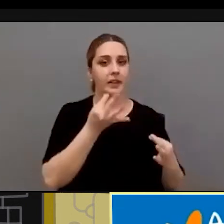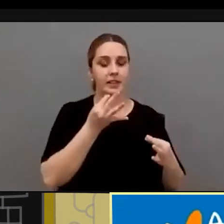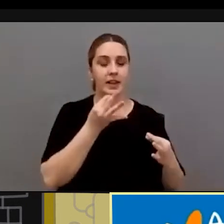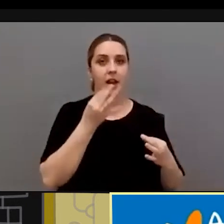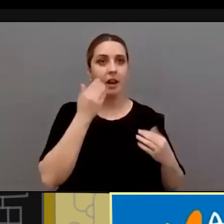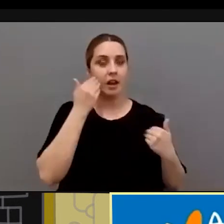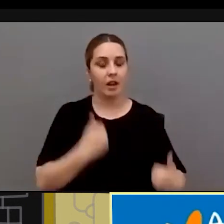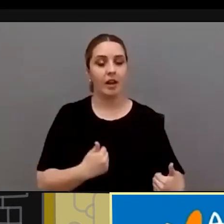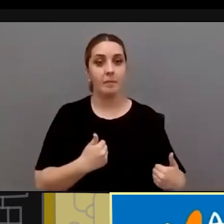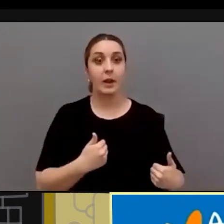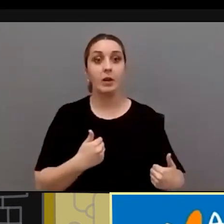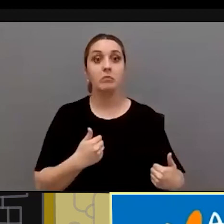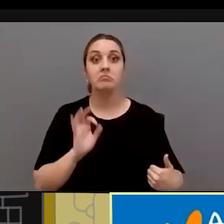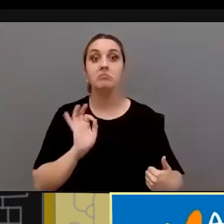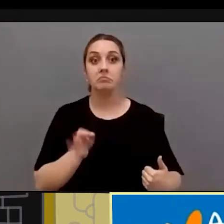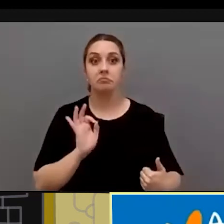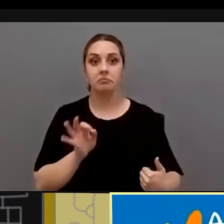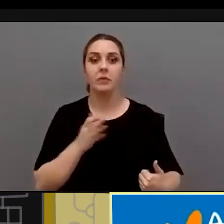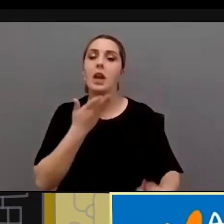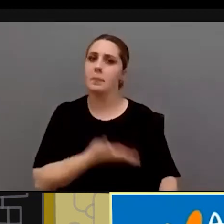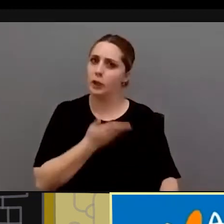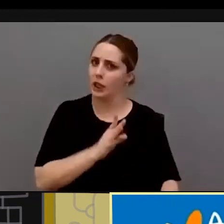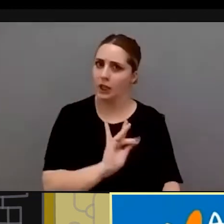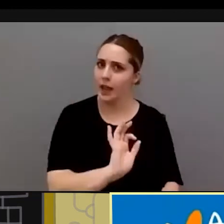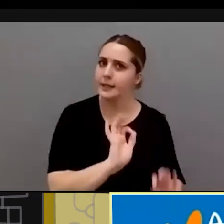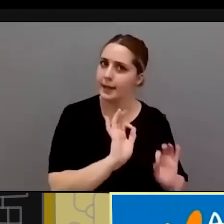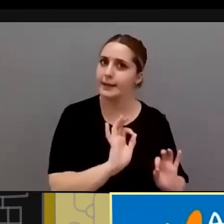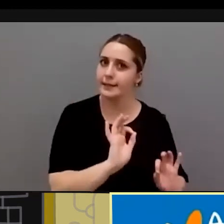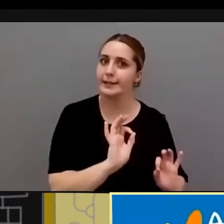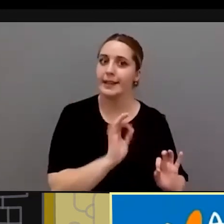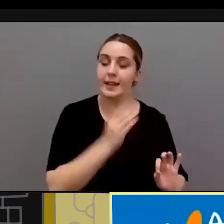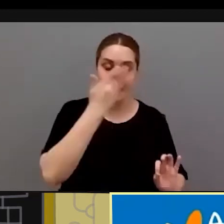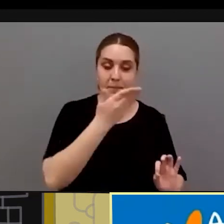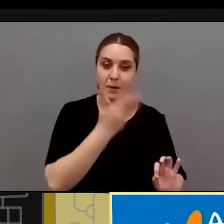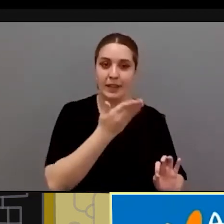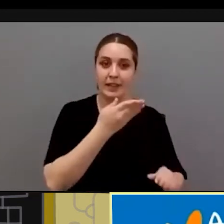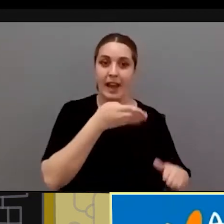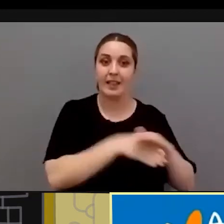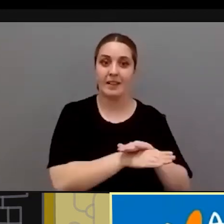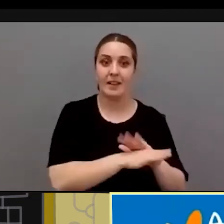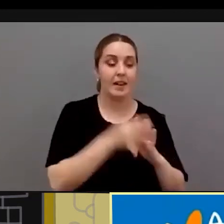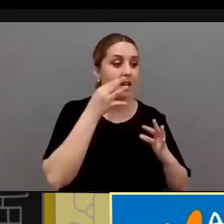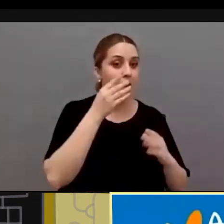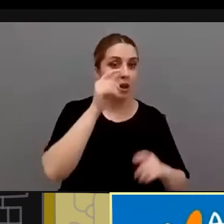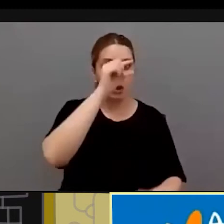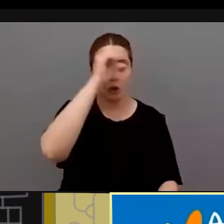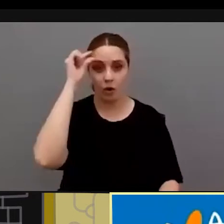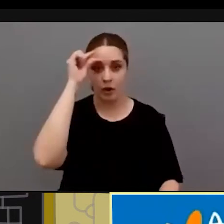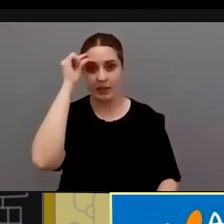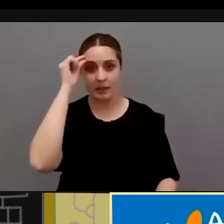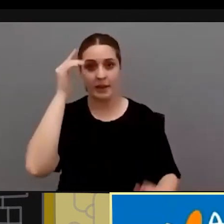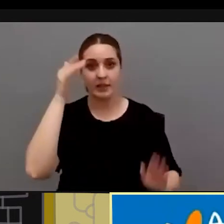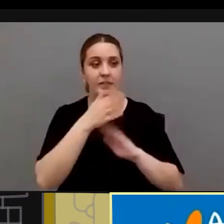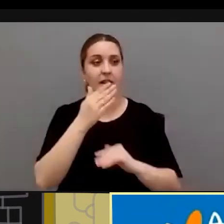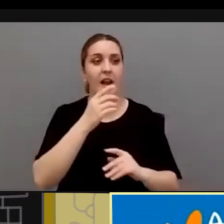desde luego que es sumamente importante el darle importancia a la accesibilidad cognitiva no significa restárselo a la